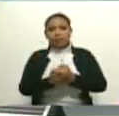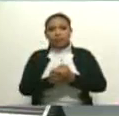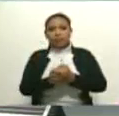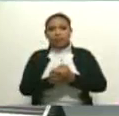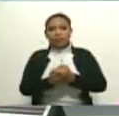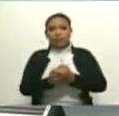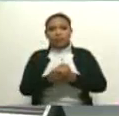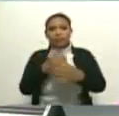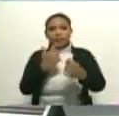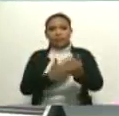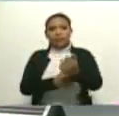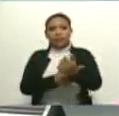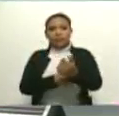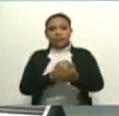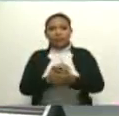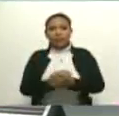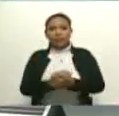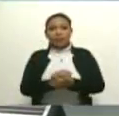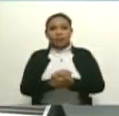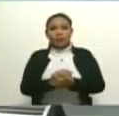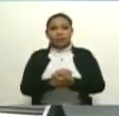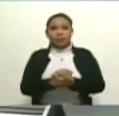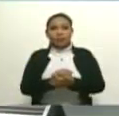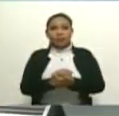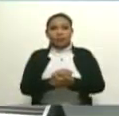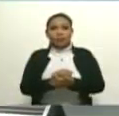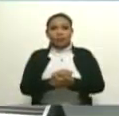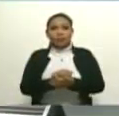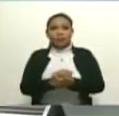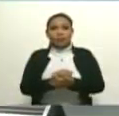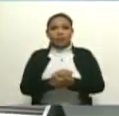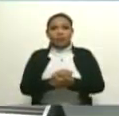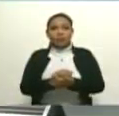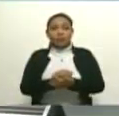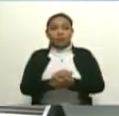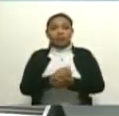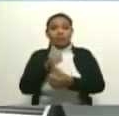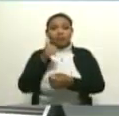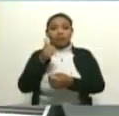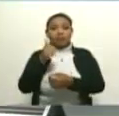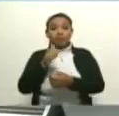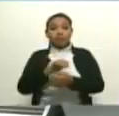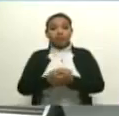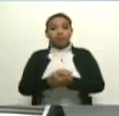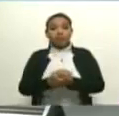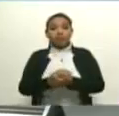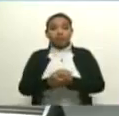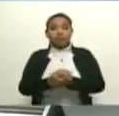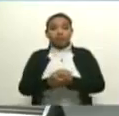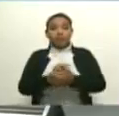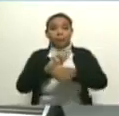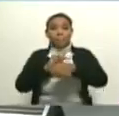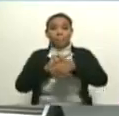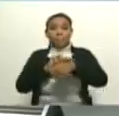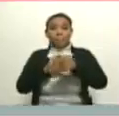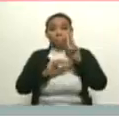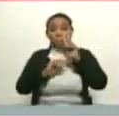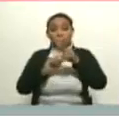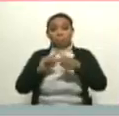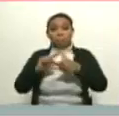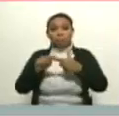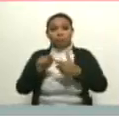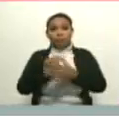hermana, María Teresa, que es anestesióloga en el Llanito. Ah, está bien. Ah, Ah, Perfecto. Entre médicos te veas. Entonces,